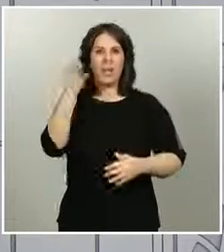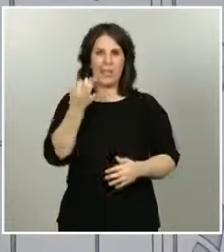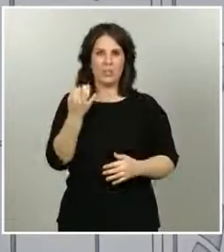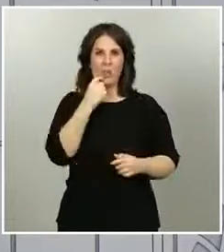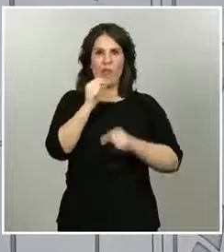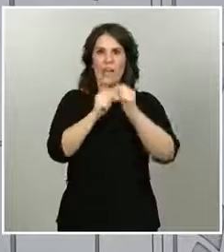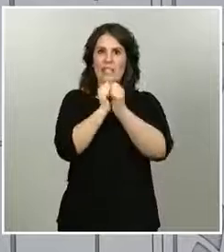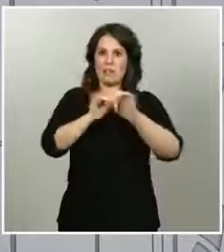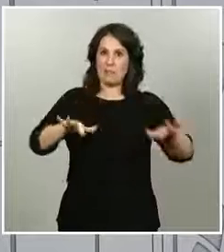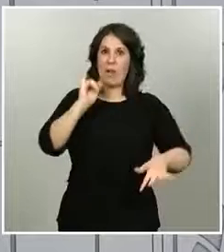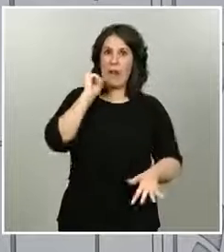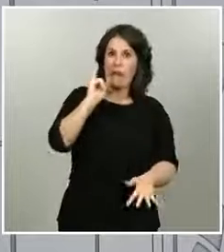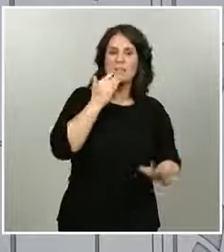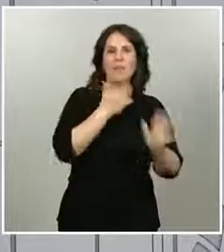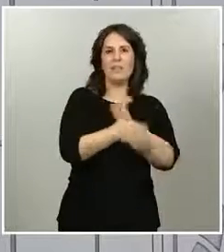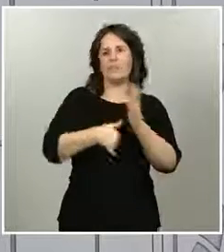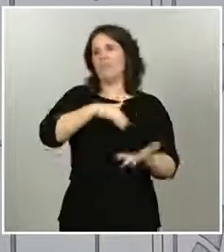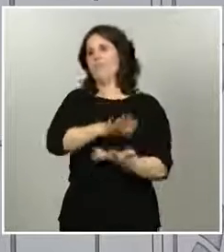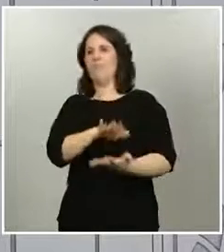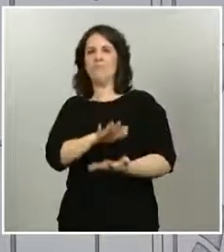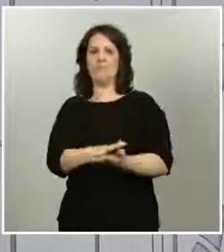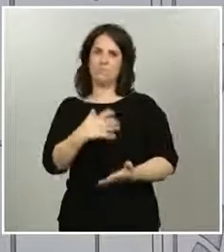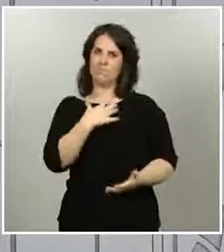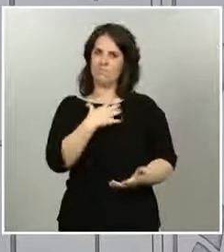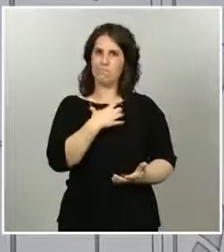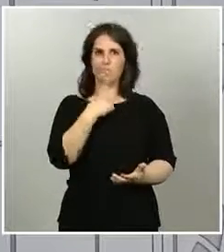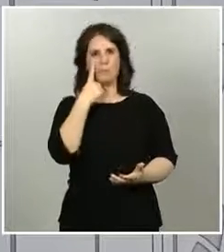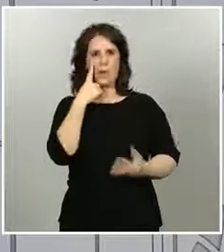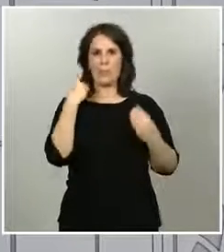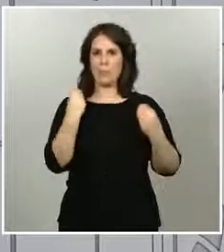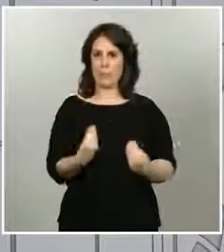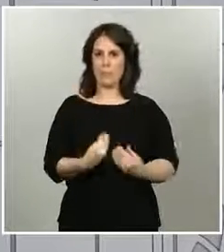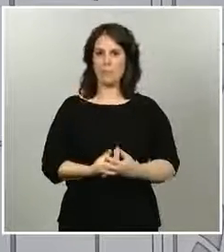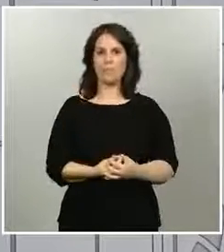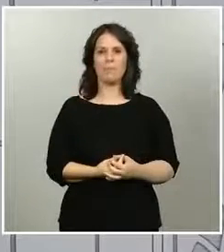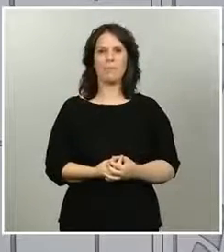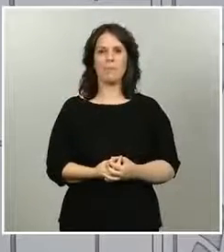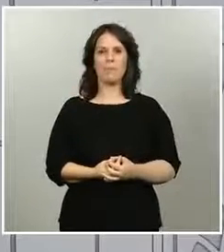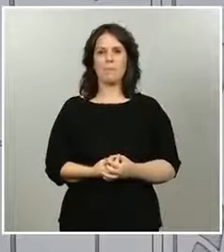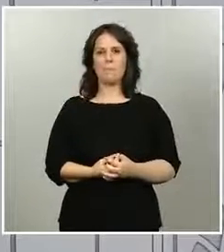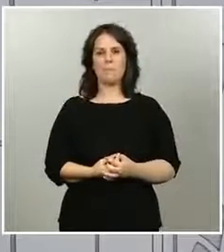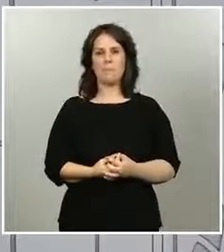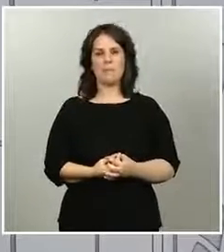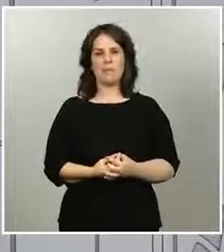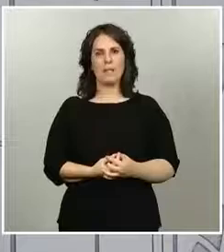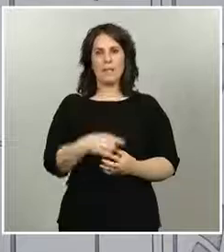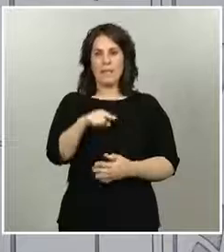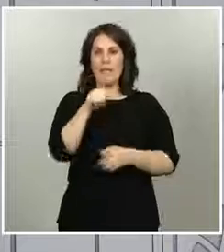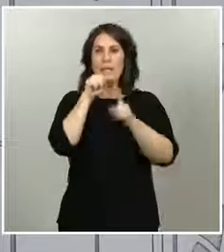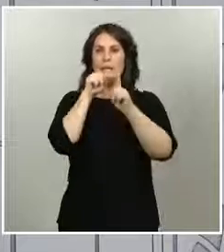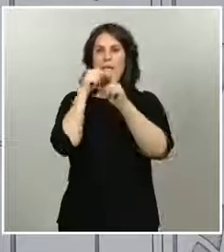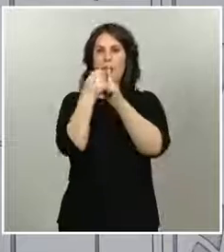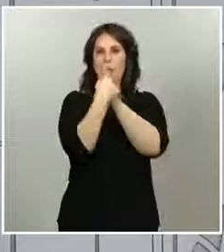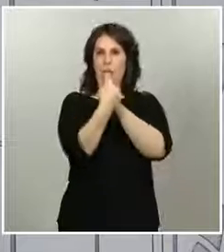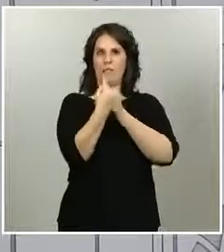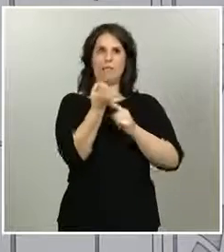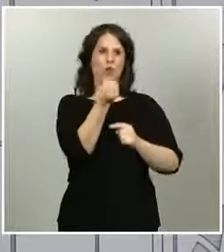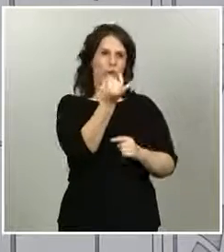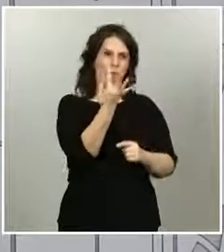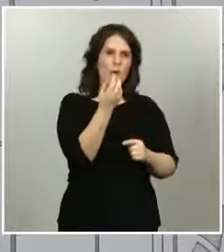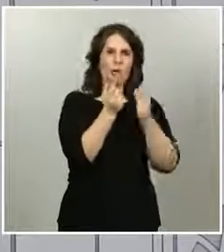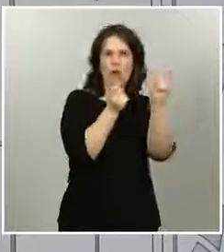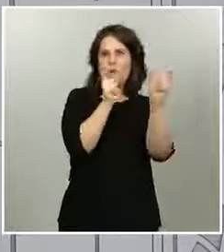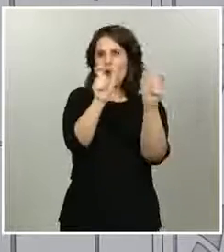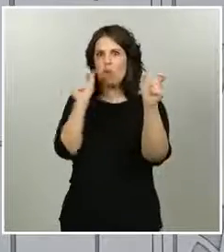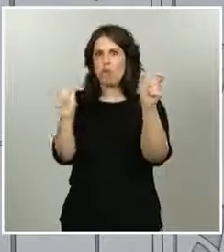Como les decía, todos estos indicadores son de interés. Por supuesto, queremos llegar hasta que tengamos,